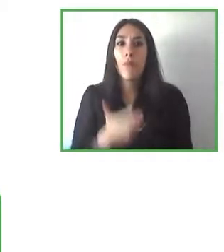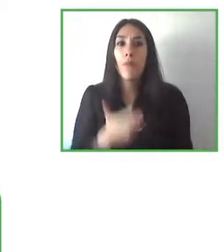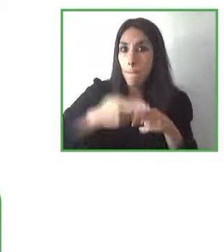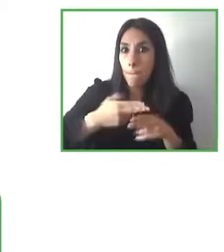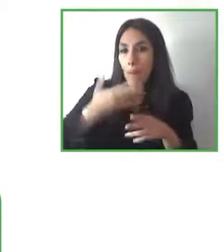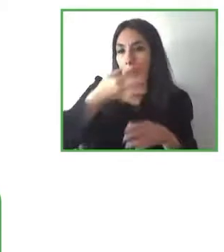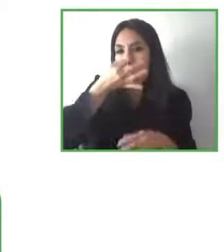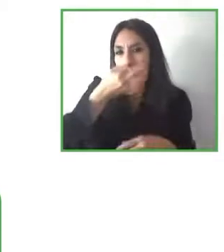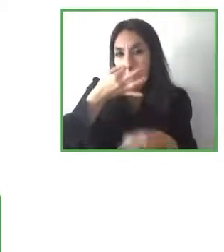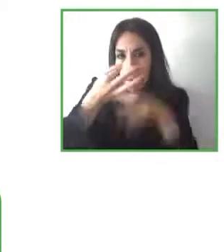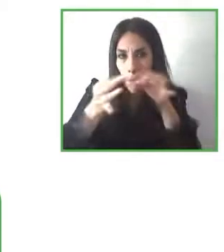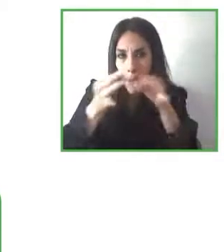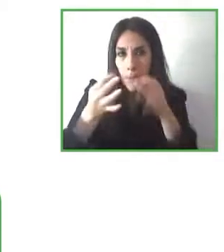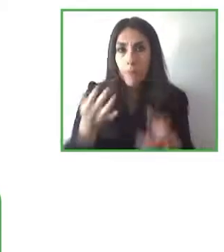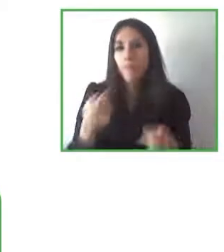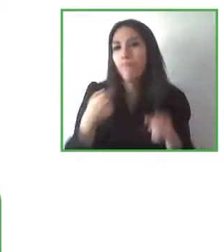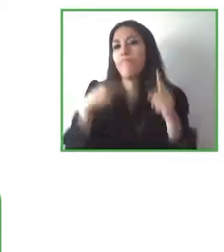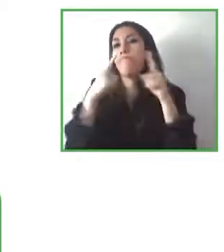no tengo